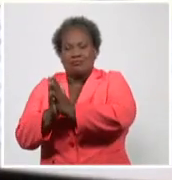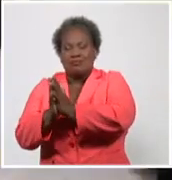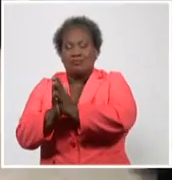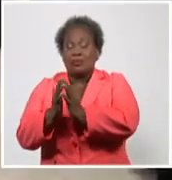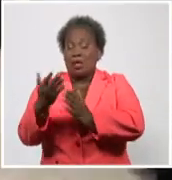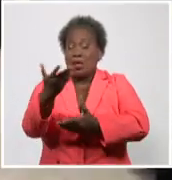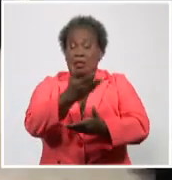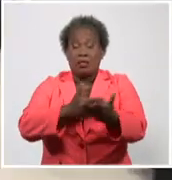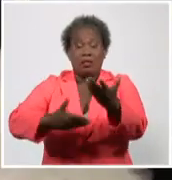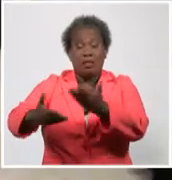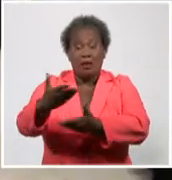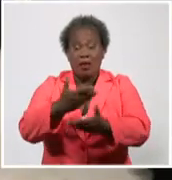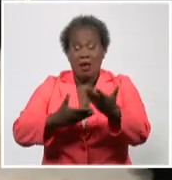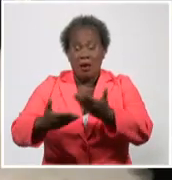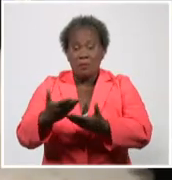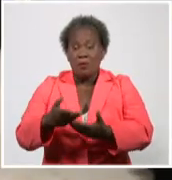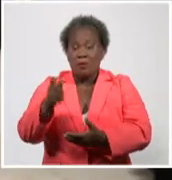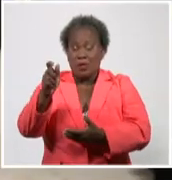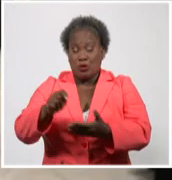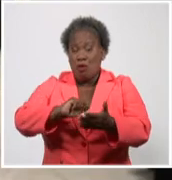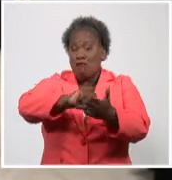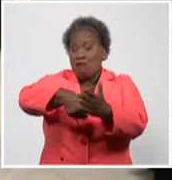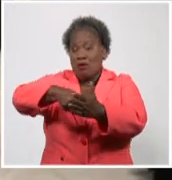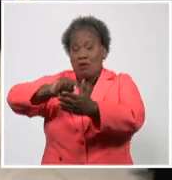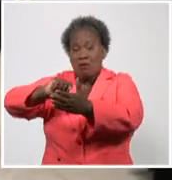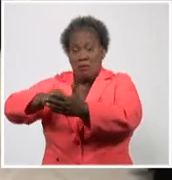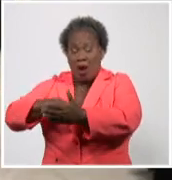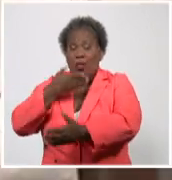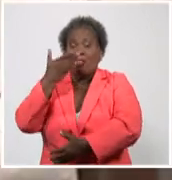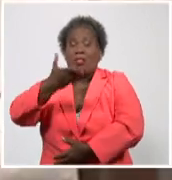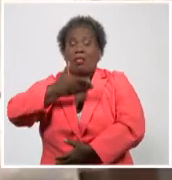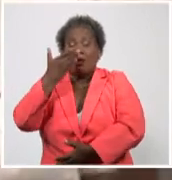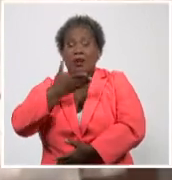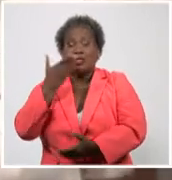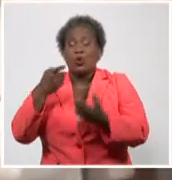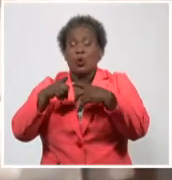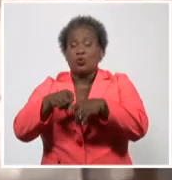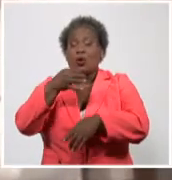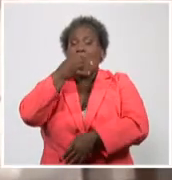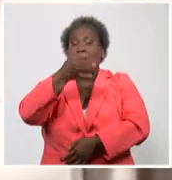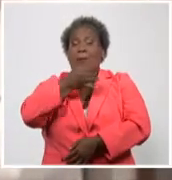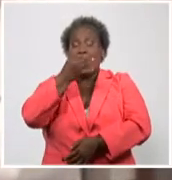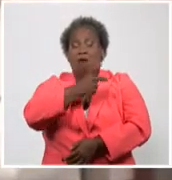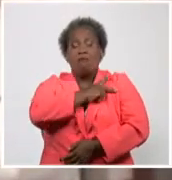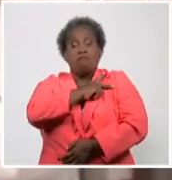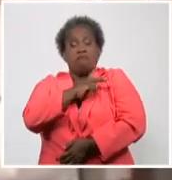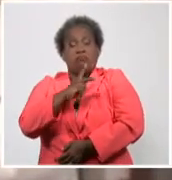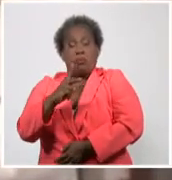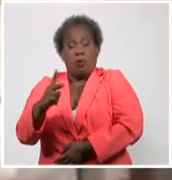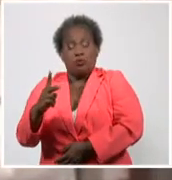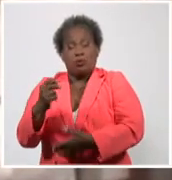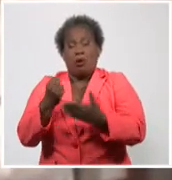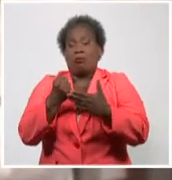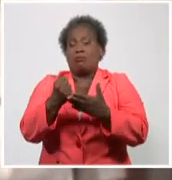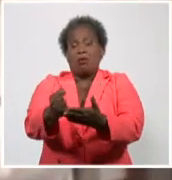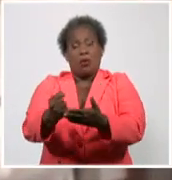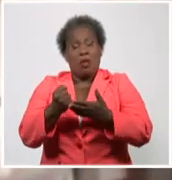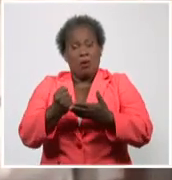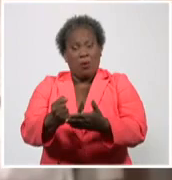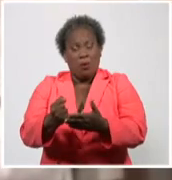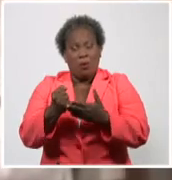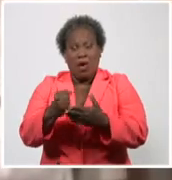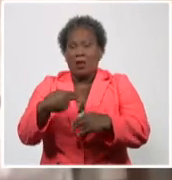intercambio, las personalidades firmaron una declaración conjunta en la cual expresaron la voluntad de colaborar y hacer todo lo necesario